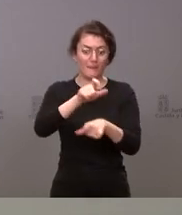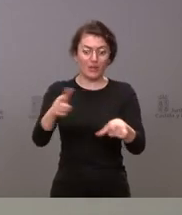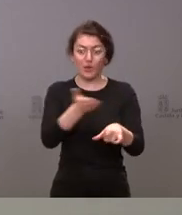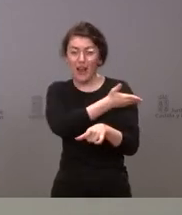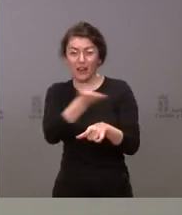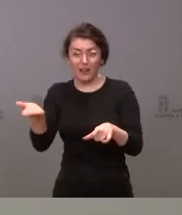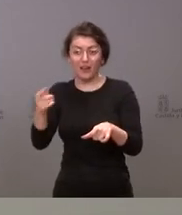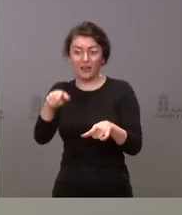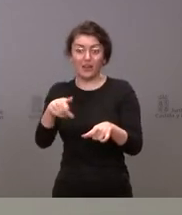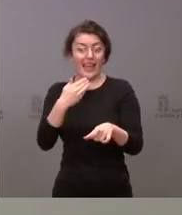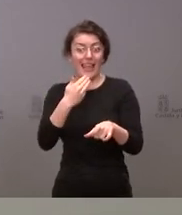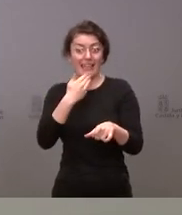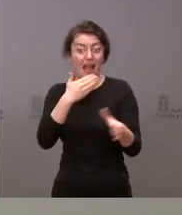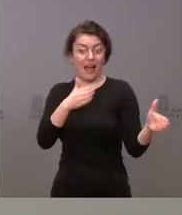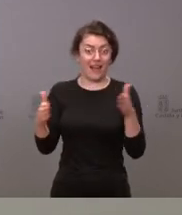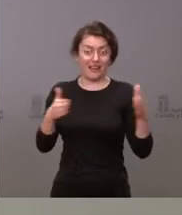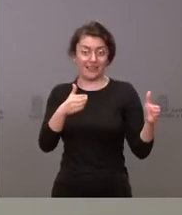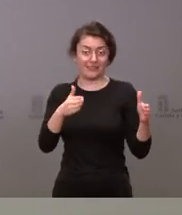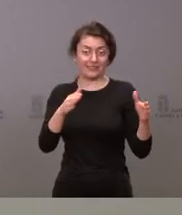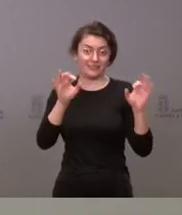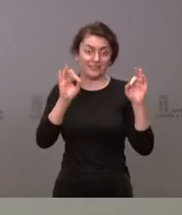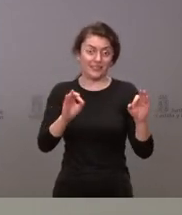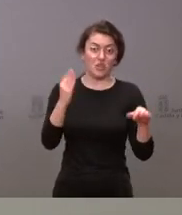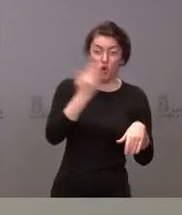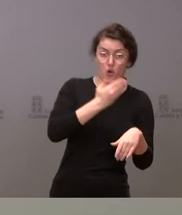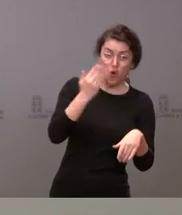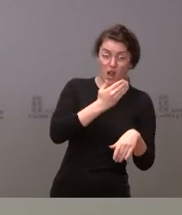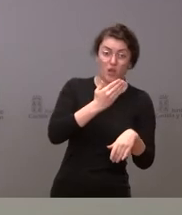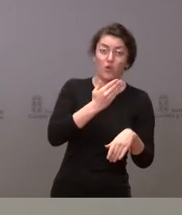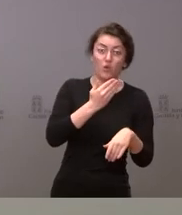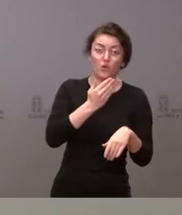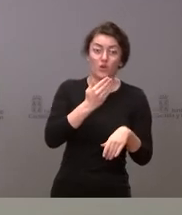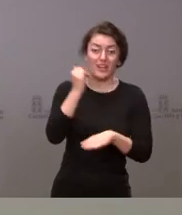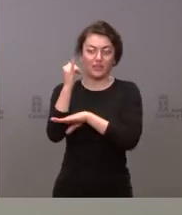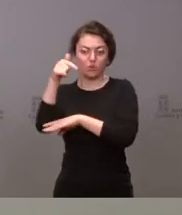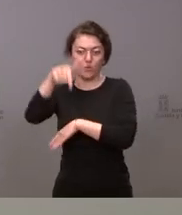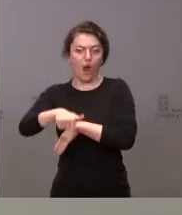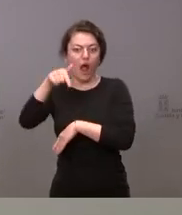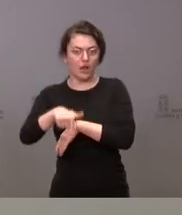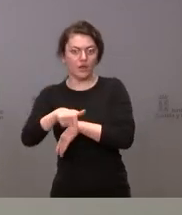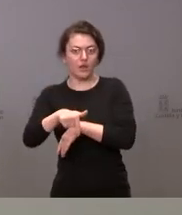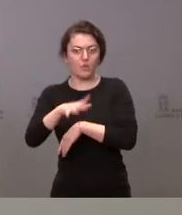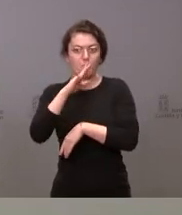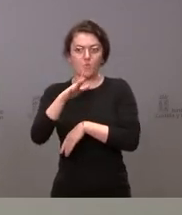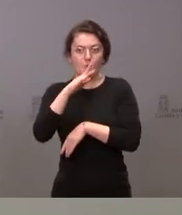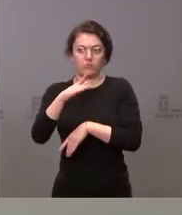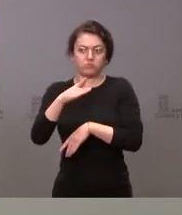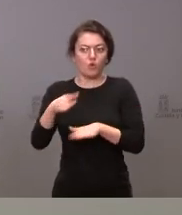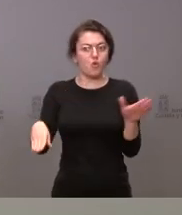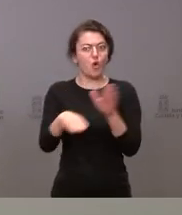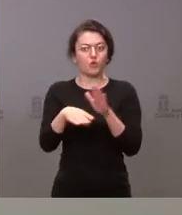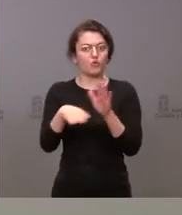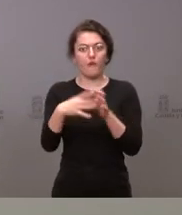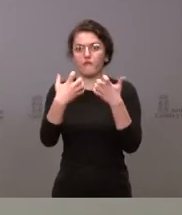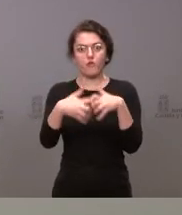que por su edad tienen que estar en el sistema educativo de nuestra comunidad autónoma que sigue funcionando con absoluta normalidad y también